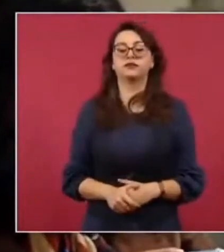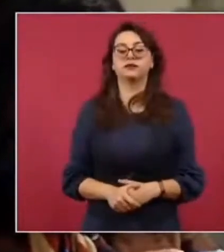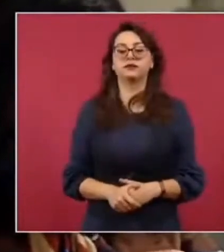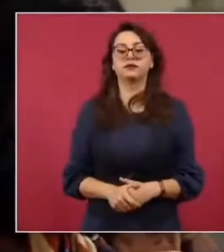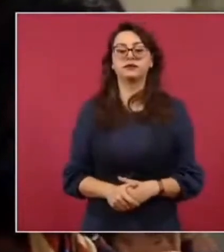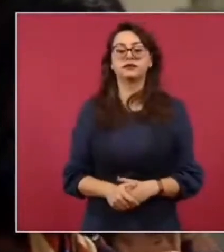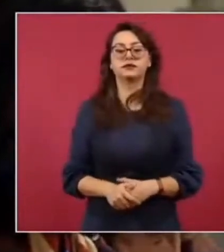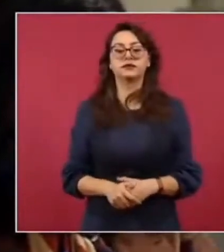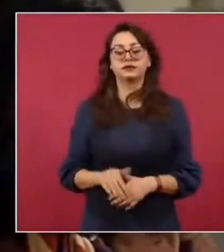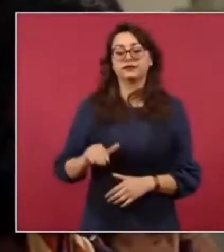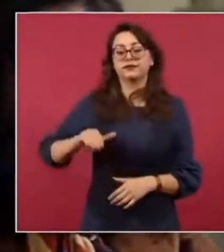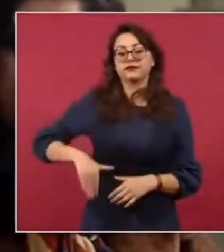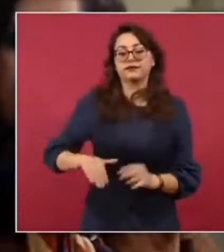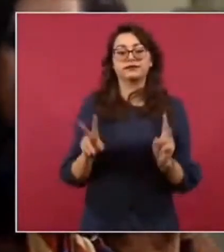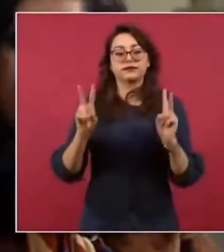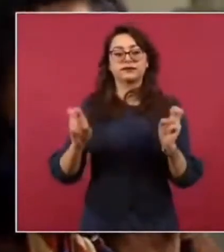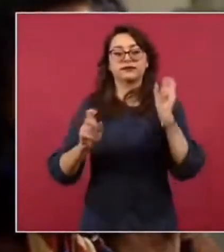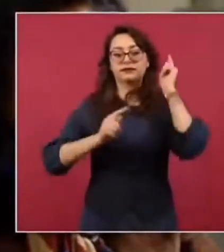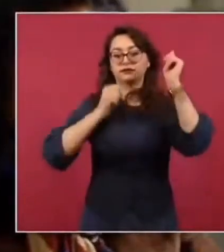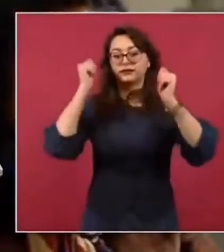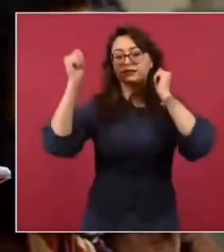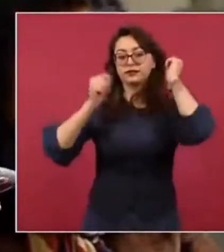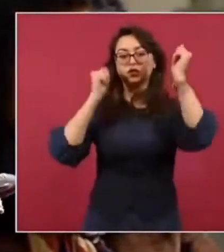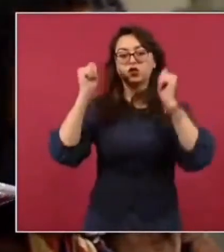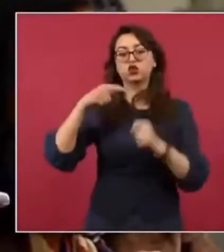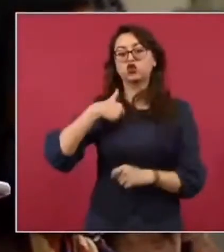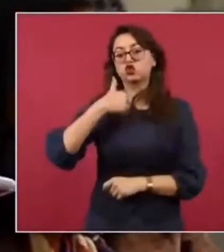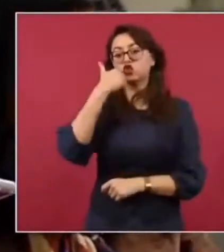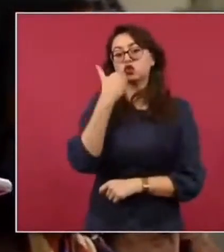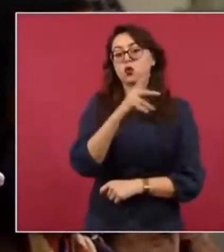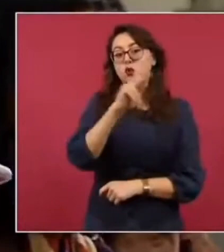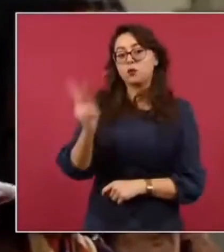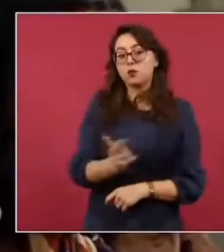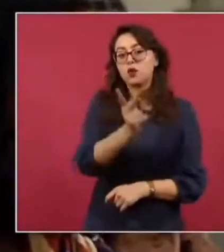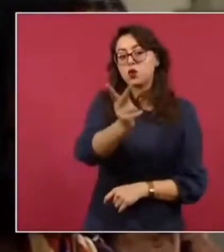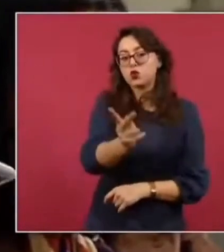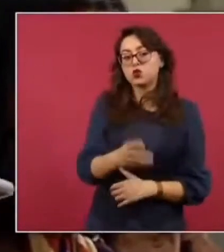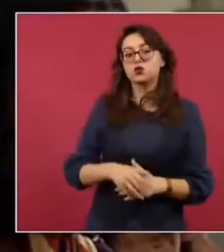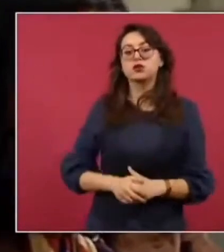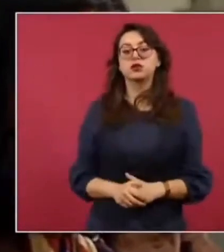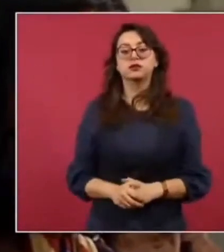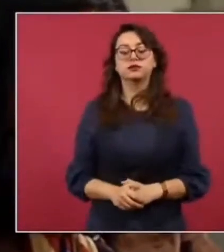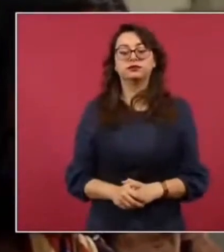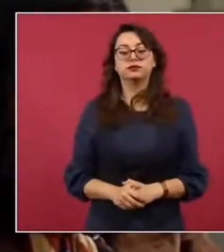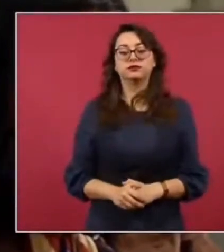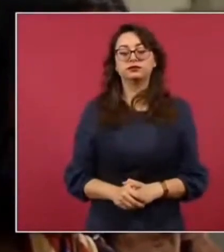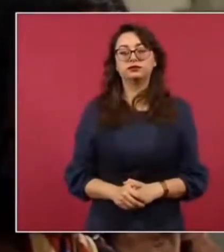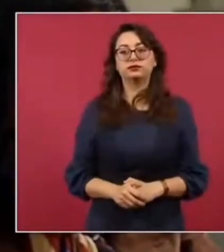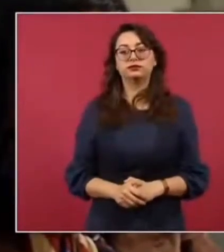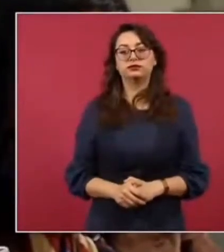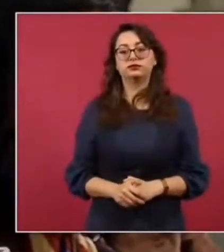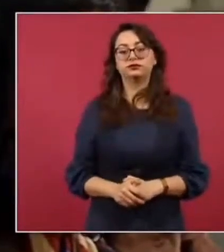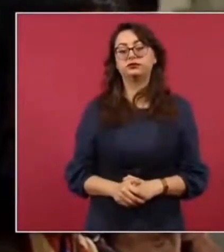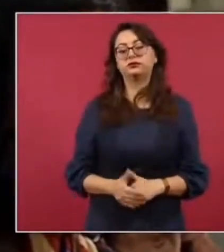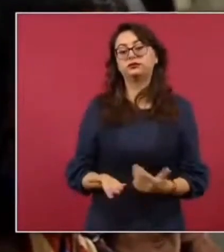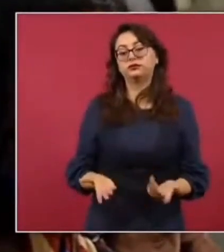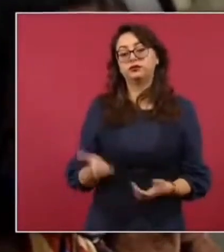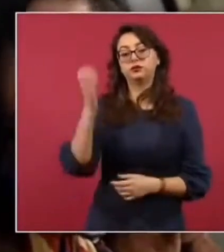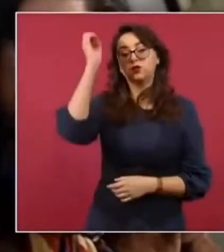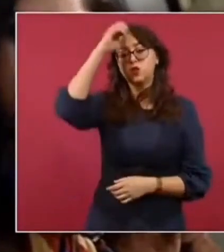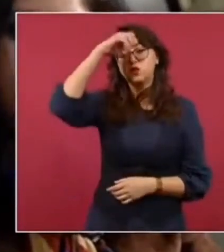tema turístico, quisiera preguntarle si usted tiene alguna opinión, alguna sugerencia hacia los